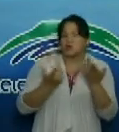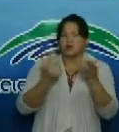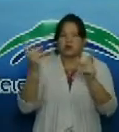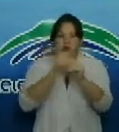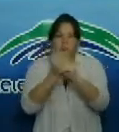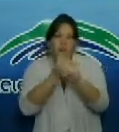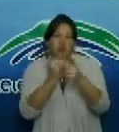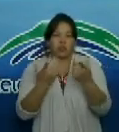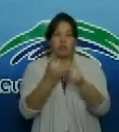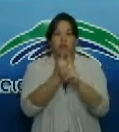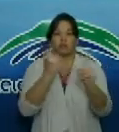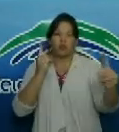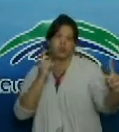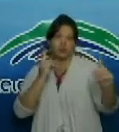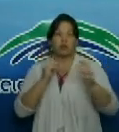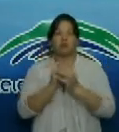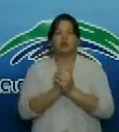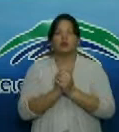te he indicado a distancia